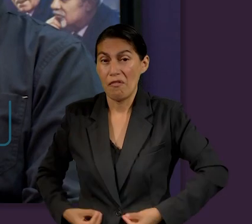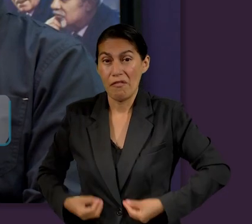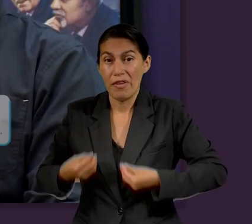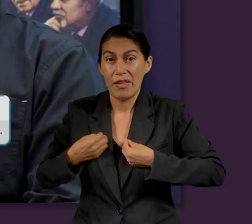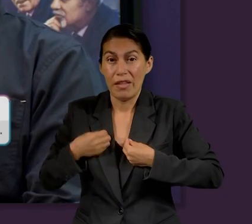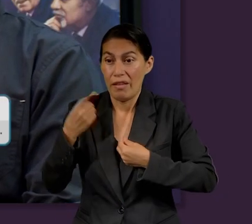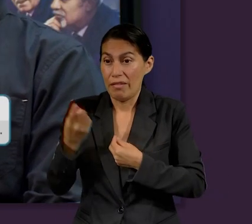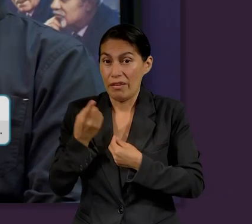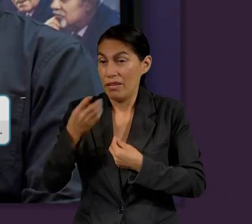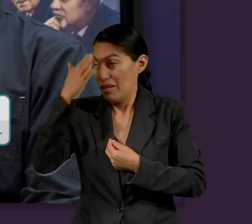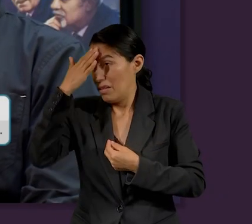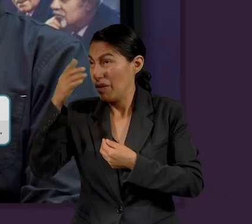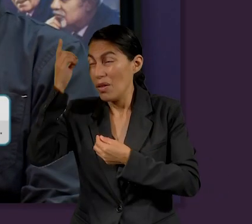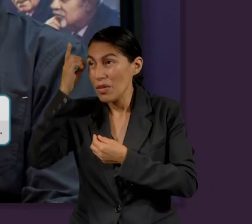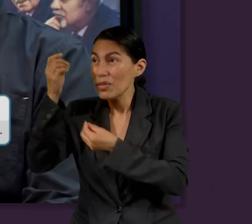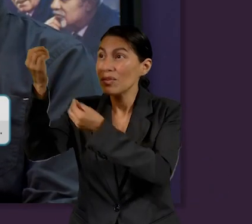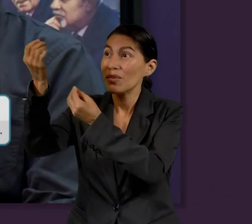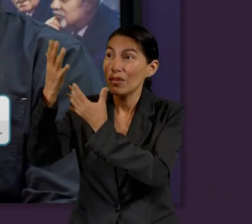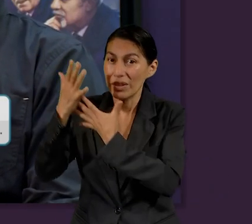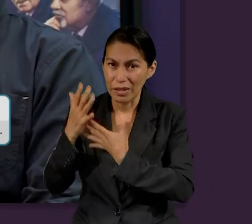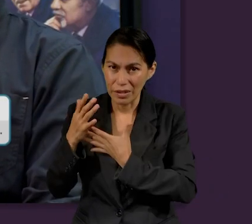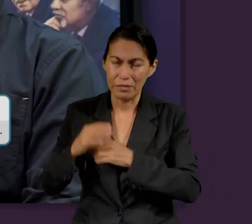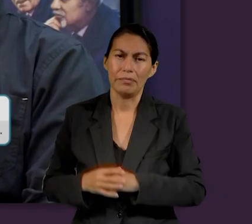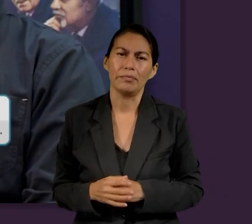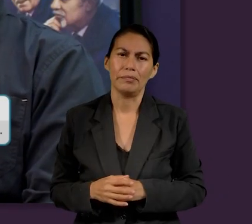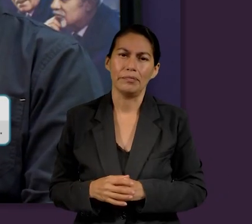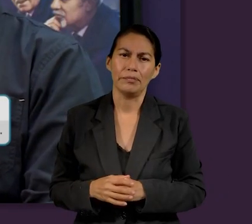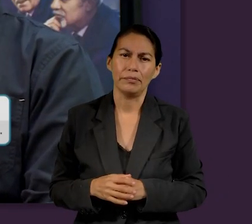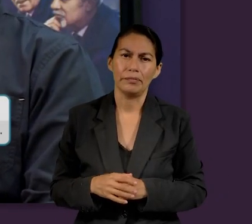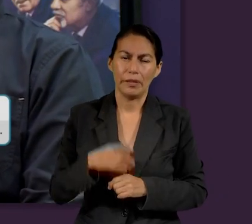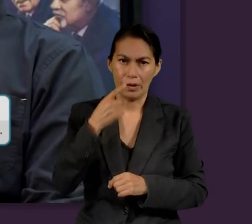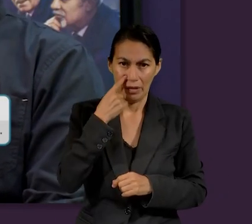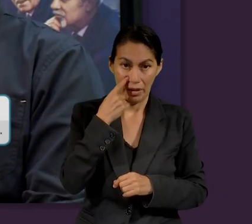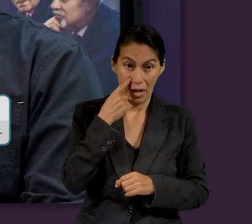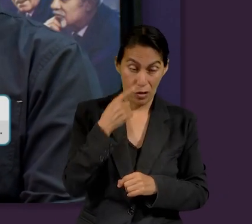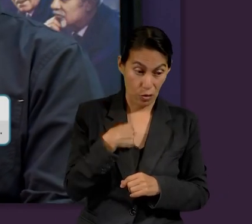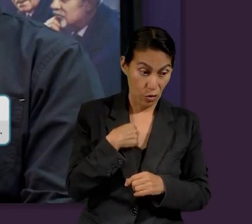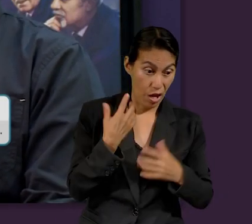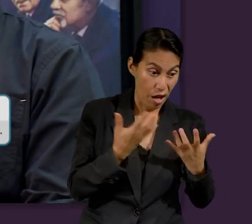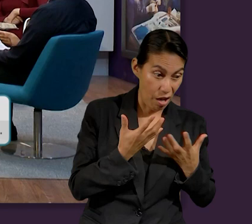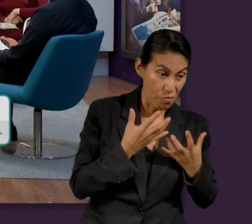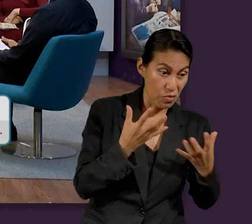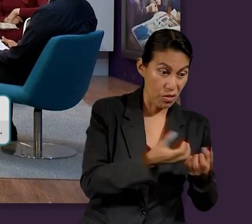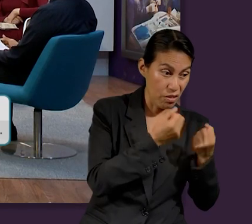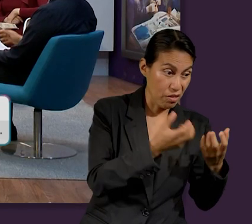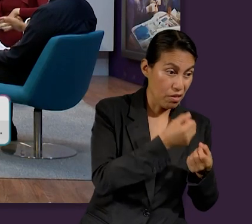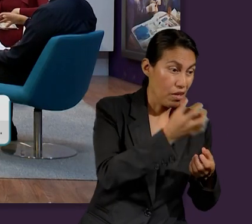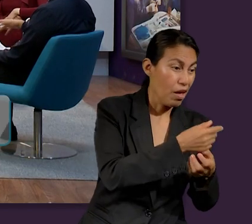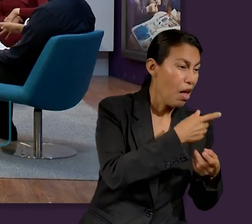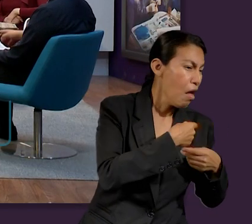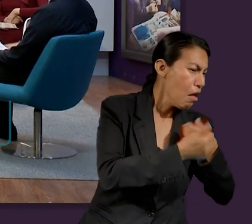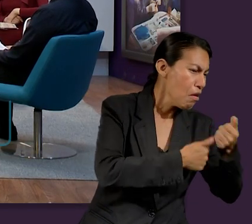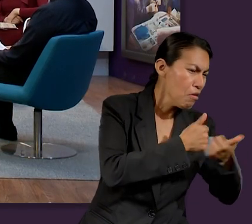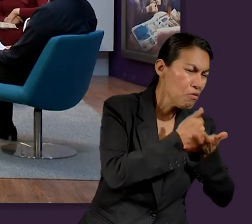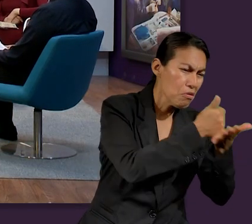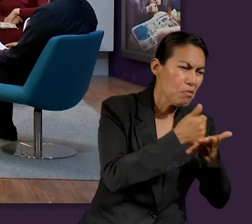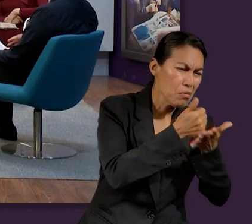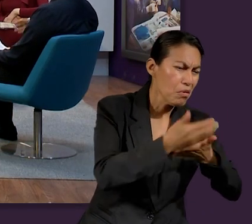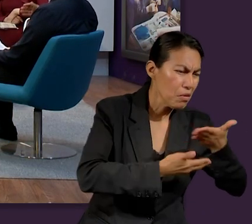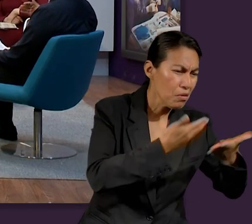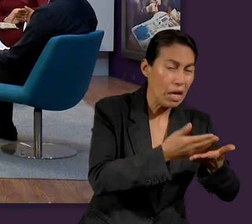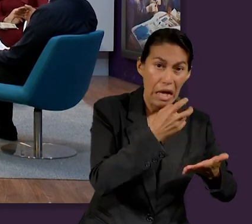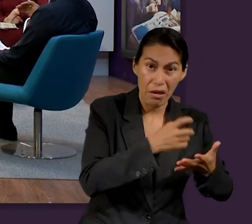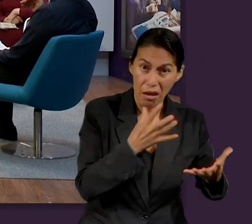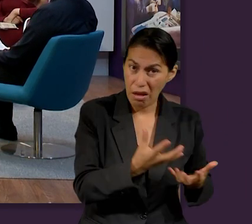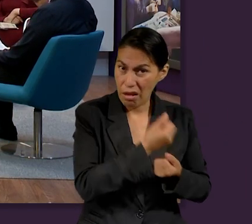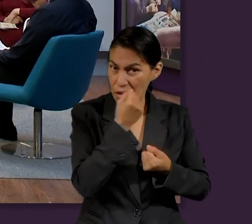es clave definir que no vamos a tener la salvación por ningún mérito que nosotros realicemos en esta tierra. No